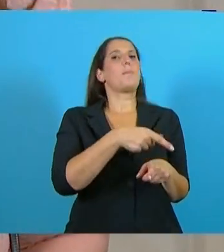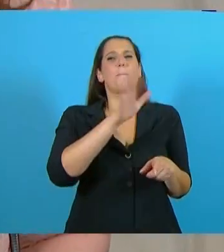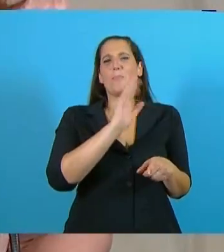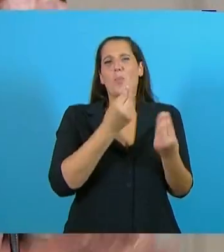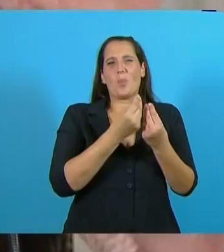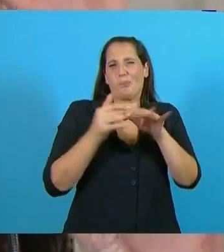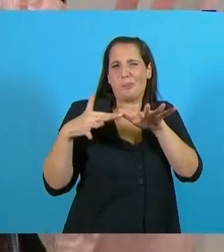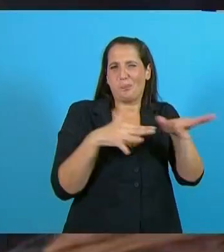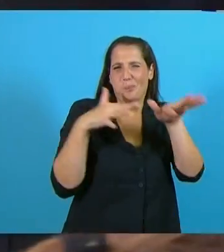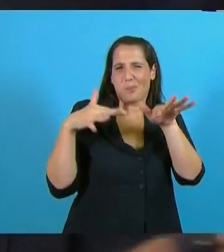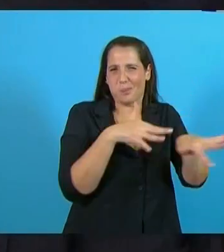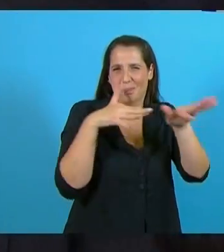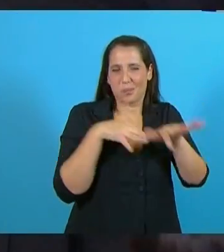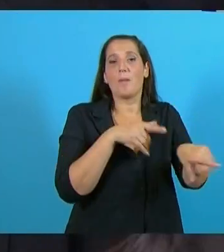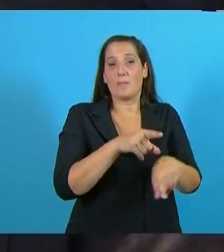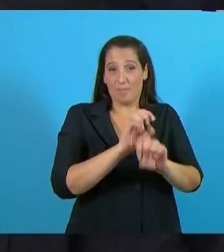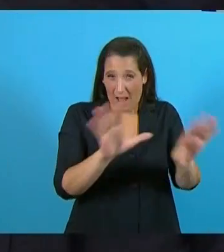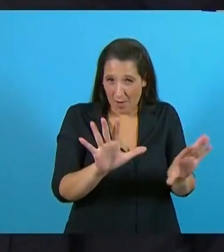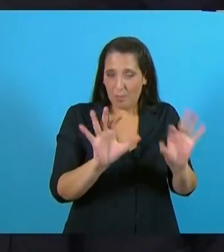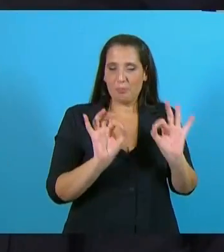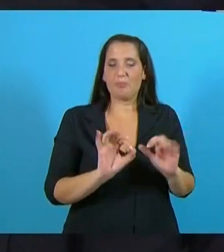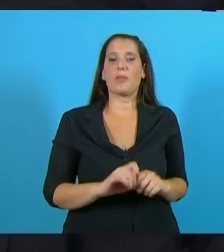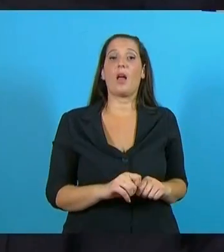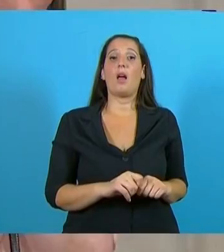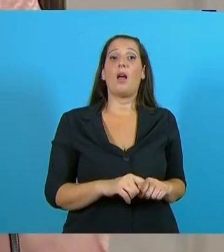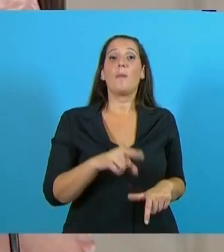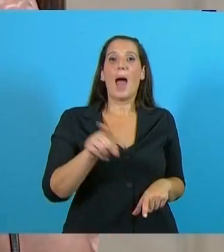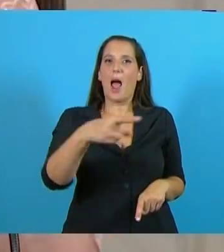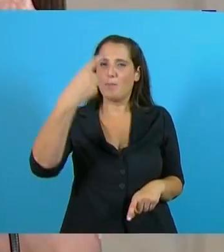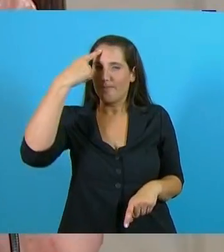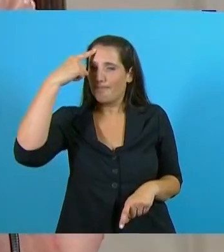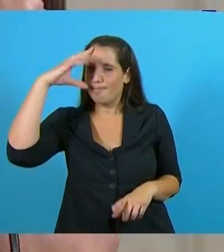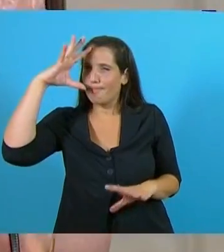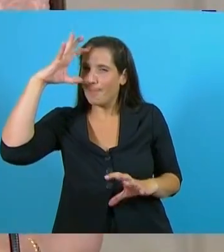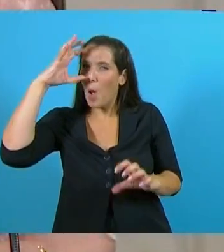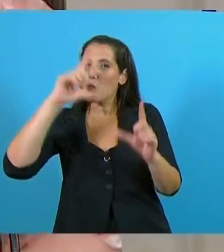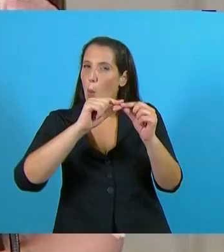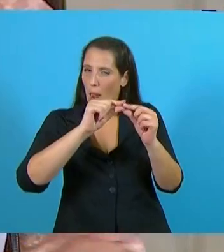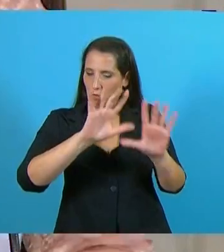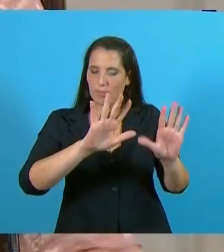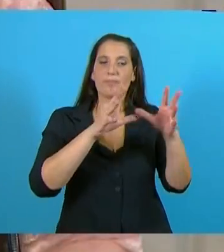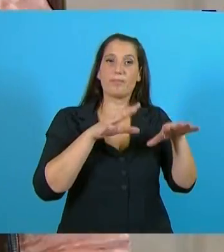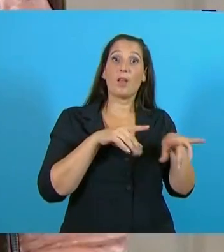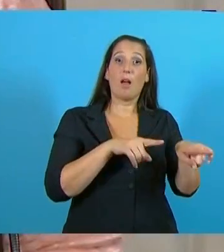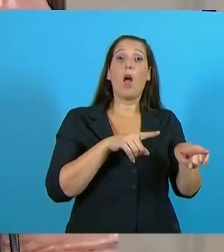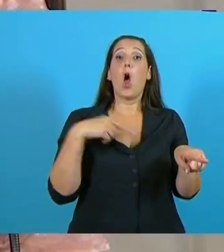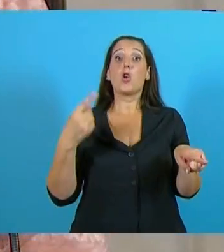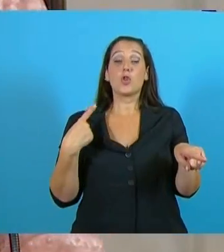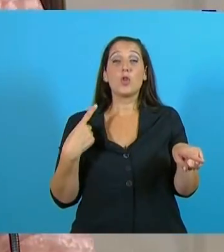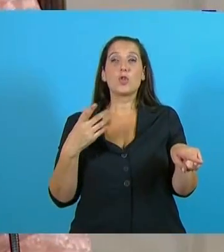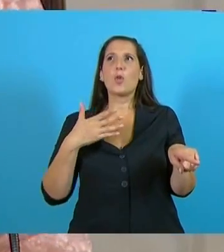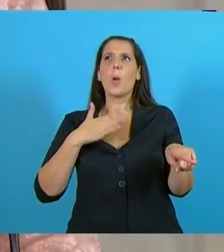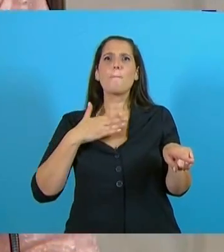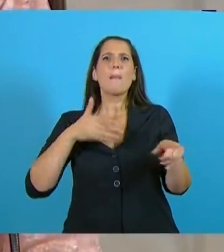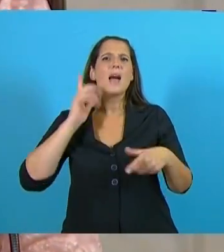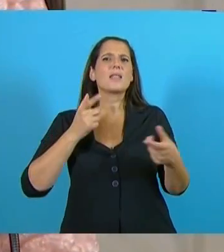de pasajeros. ¿Lo tenemos claro? Bien. Para que lo vayan fijando en números. ¿Cuándo aumentamos nosotros, como administradores